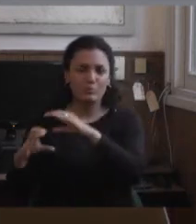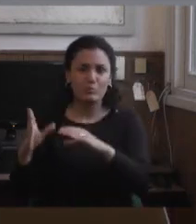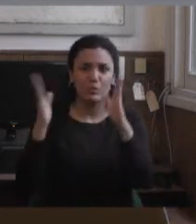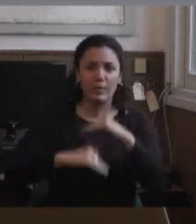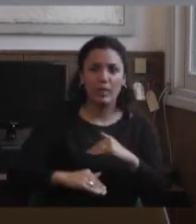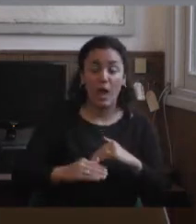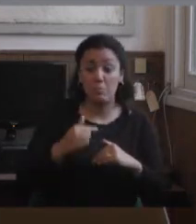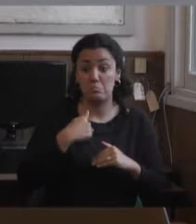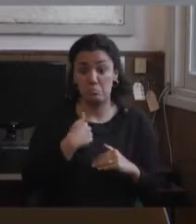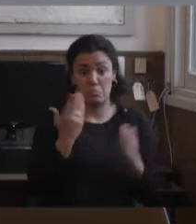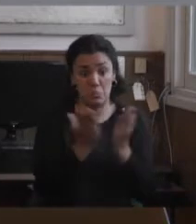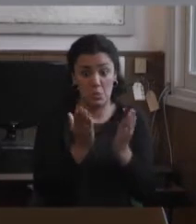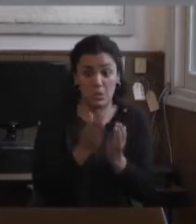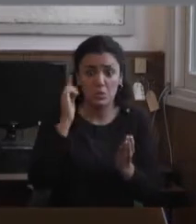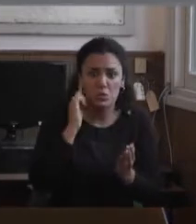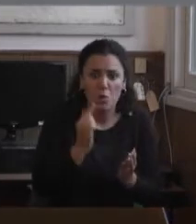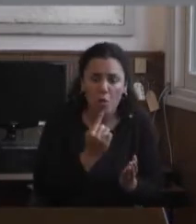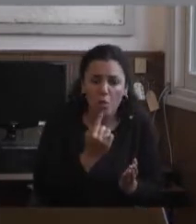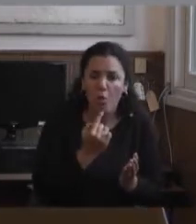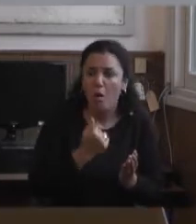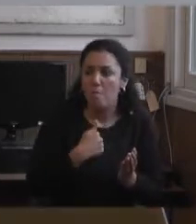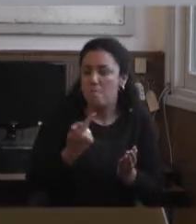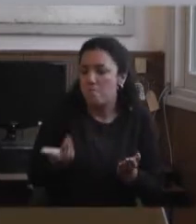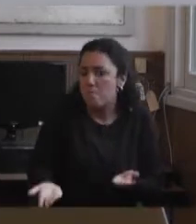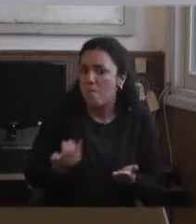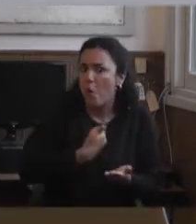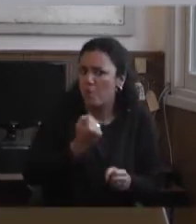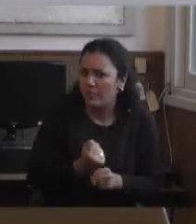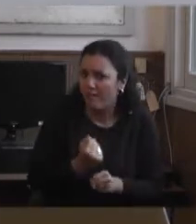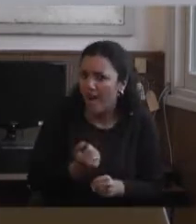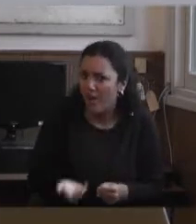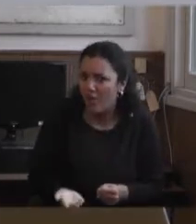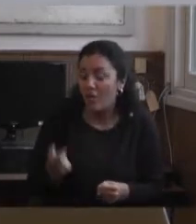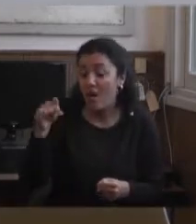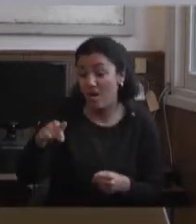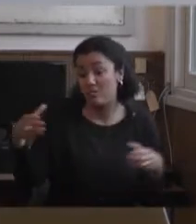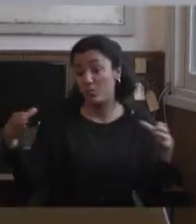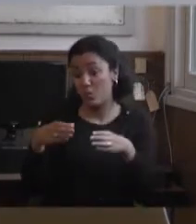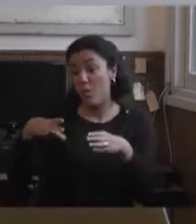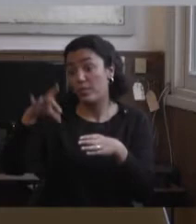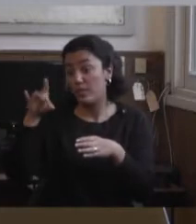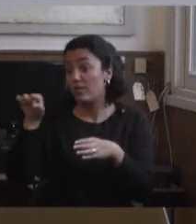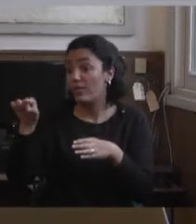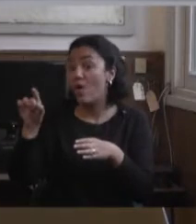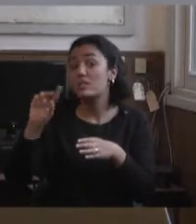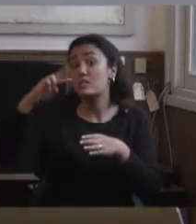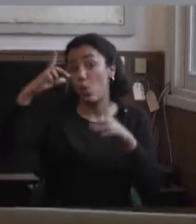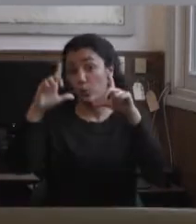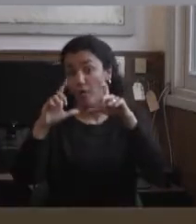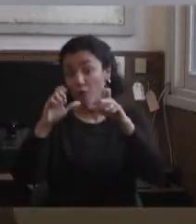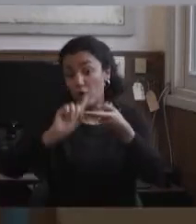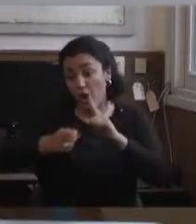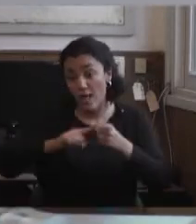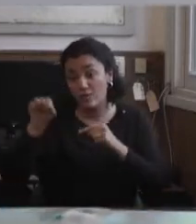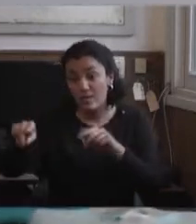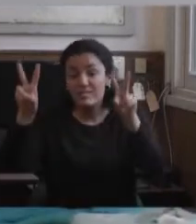no te decía nada si no preguntabas otras cuestiones. Ese seminario, y la segunda foto tiene que ver con eso, que eran personas con